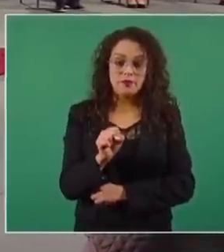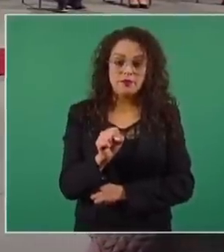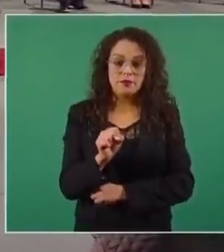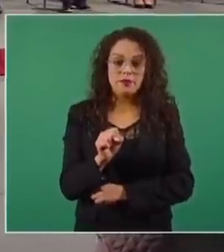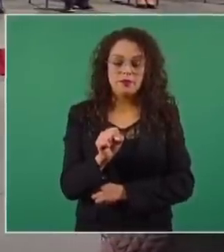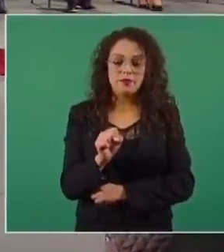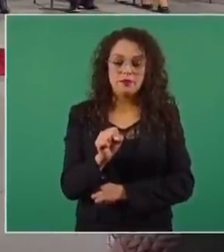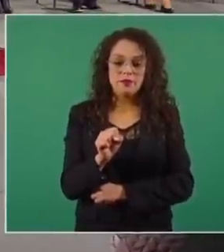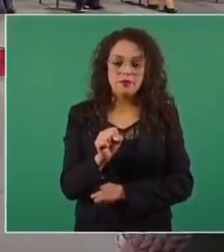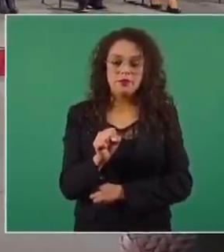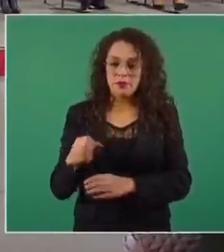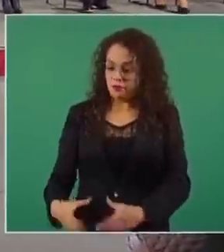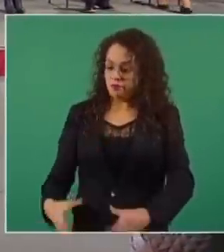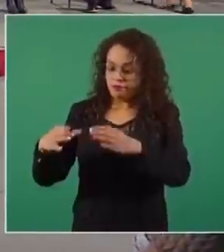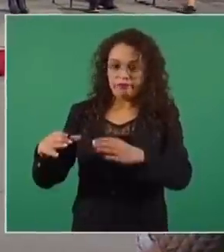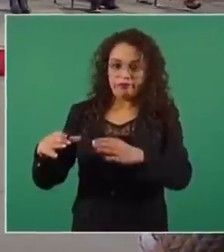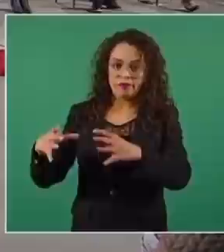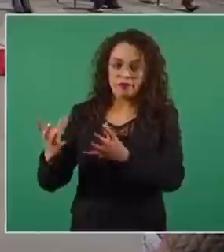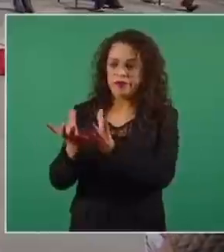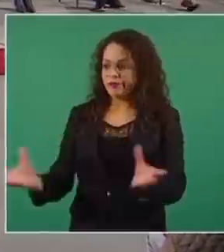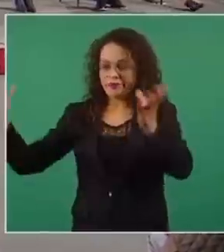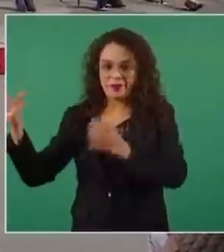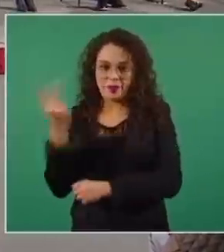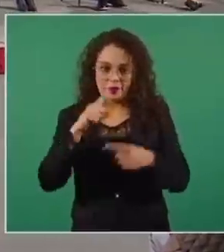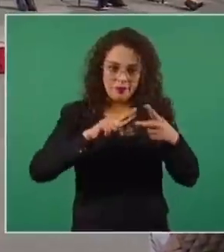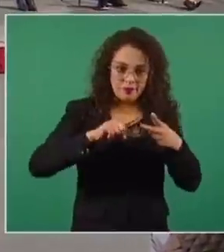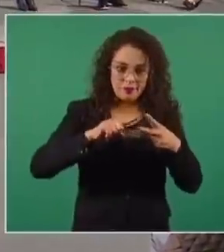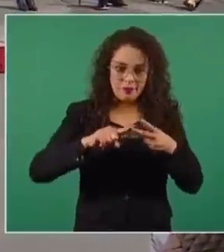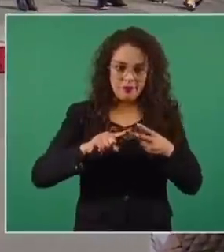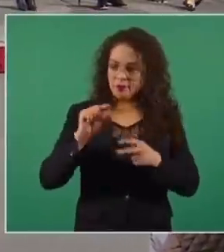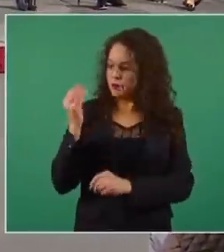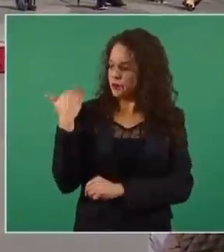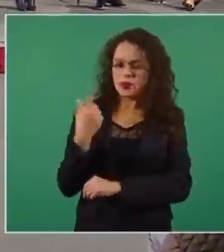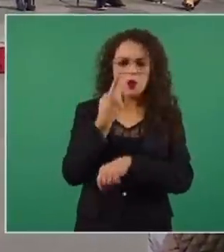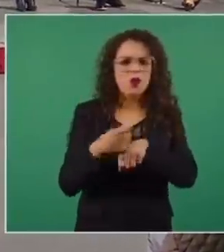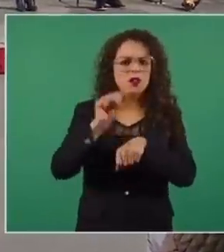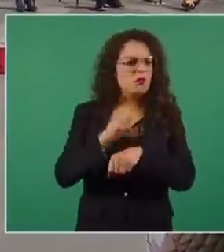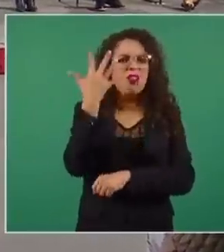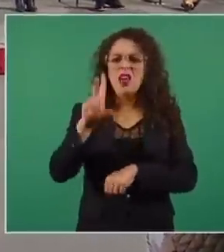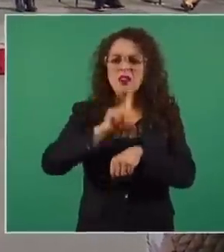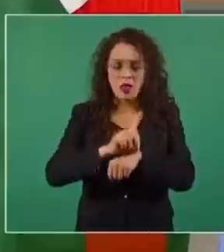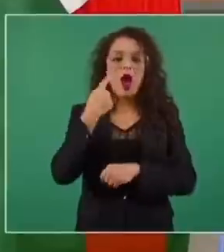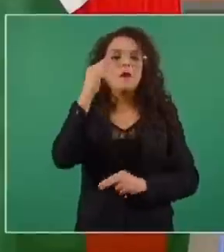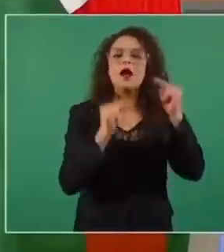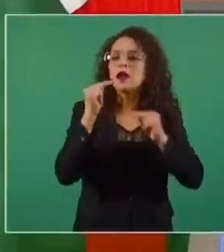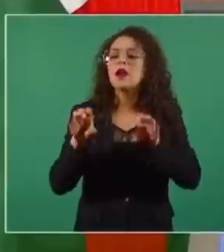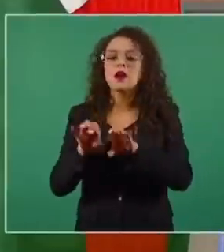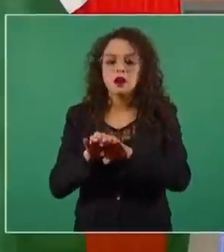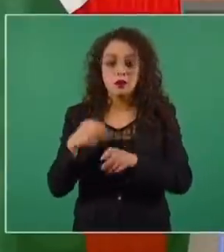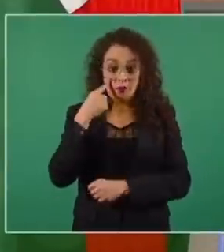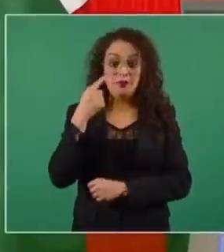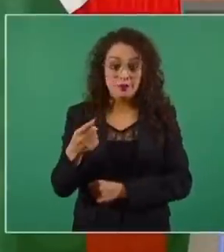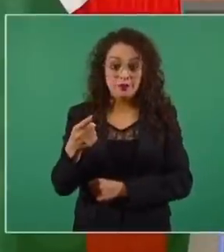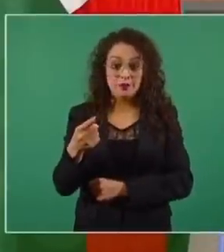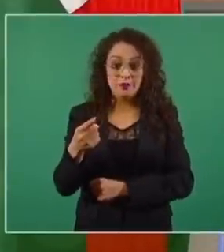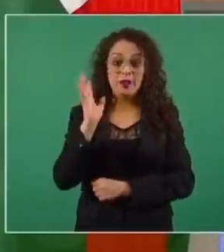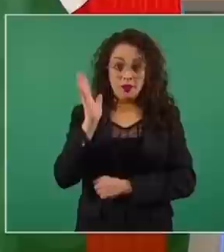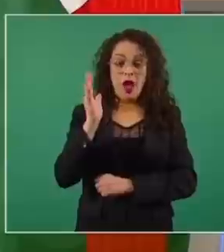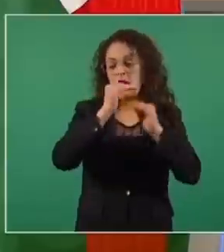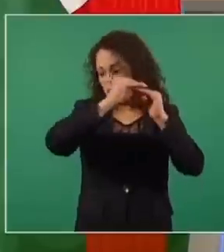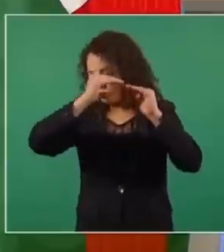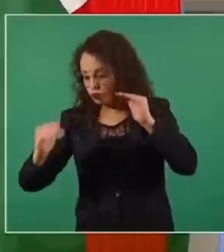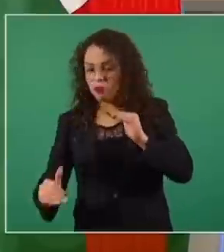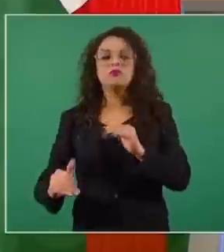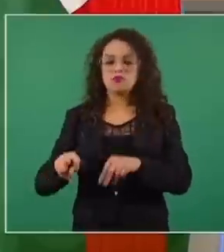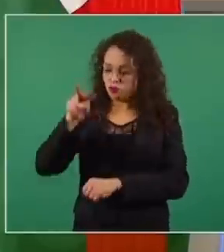el estacionario y el cilindro. Apenas se tomó la medida, eso tiene una semana, diez días, ya volvió a su